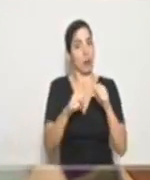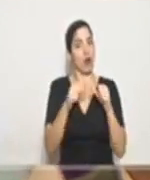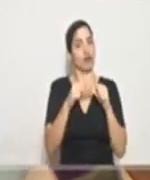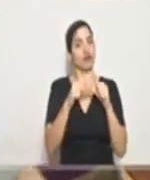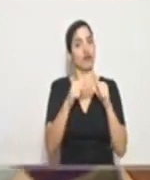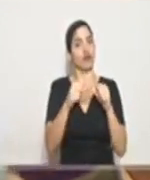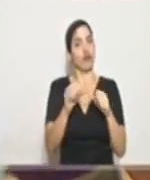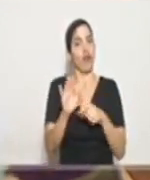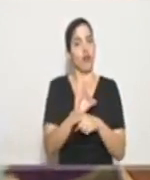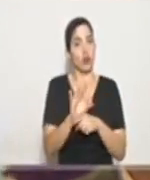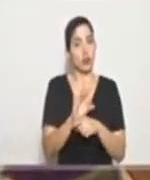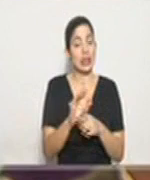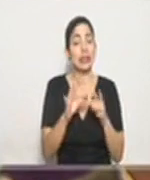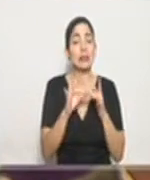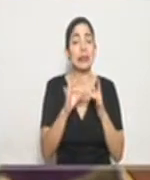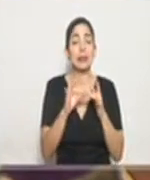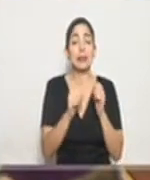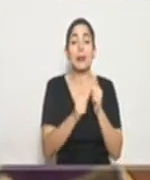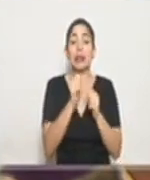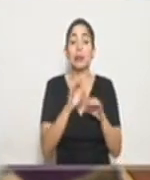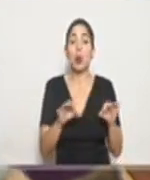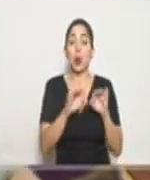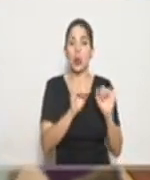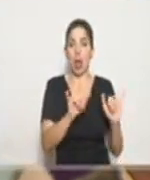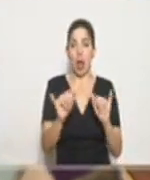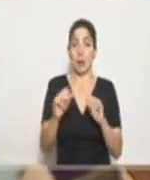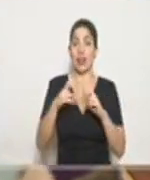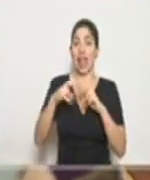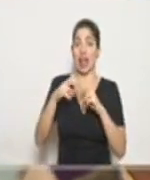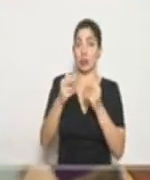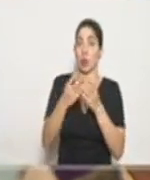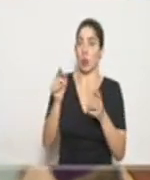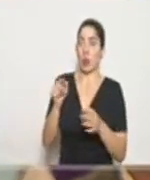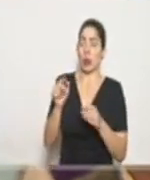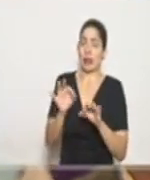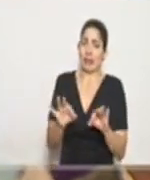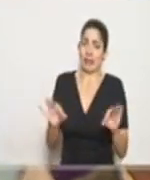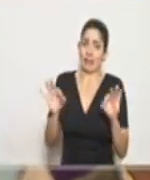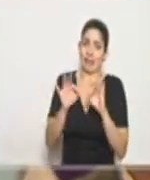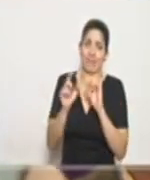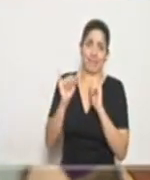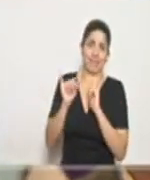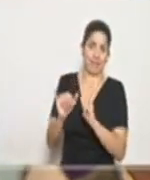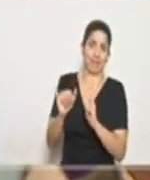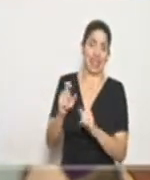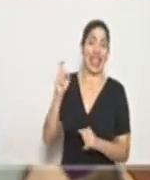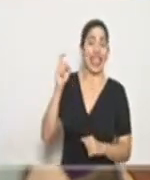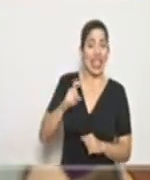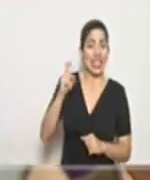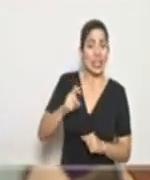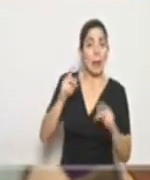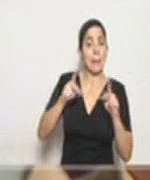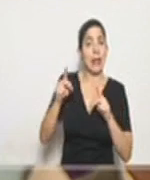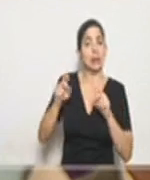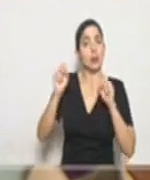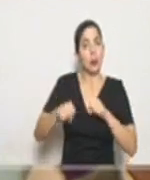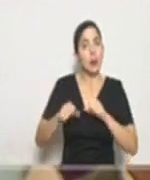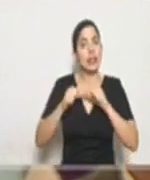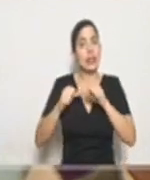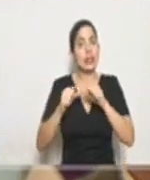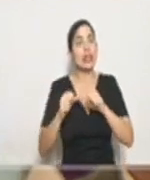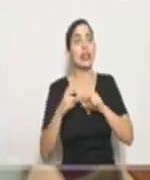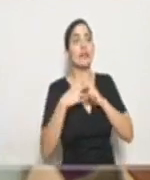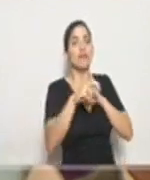caminando, sobre todo los más esenciales. El transporte público es uno de ellos. Ocupamos que la gente siga trabajando